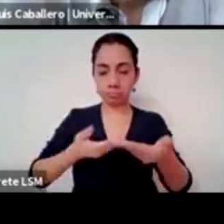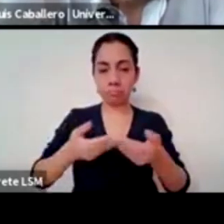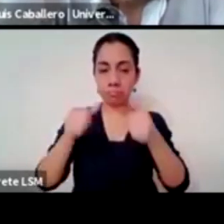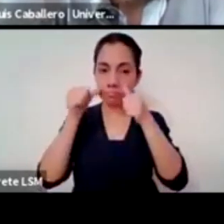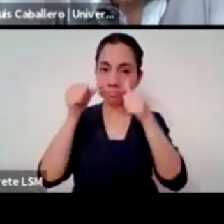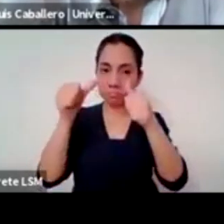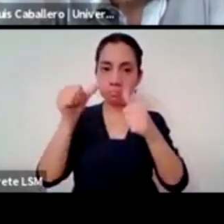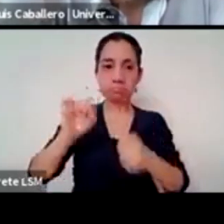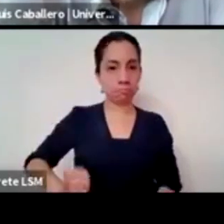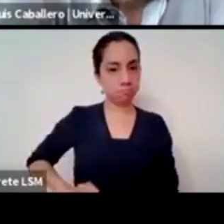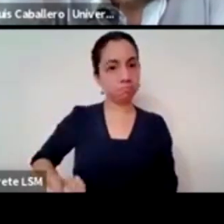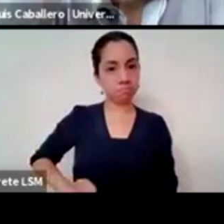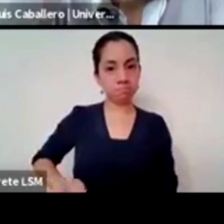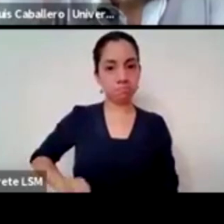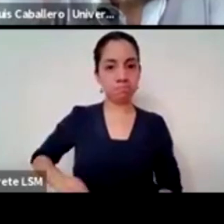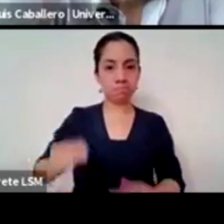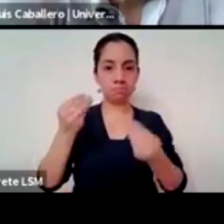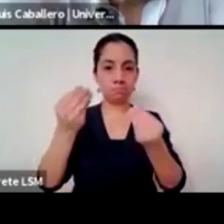muchas gracias